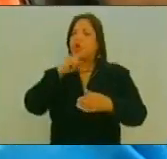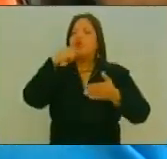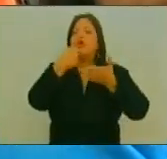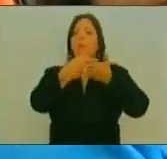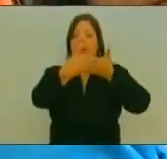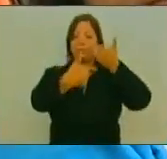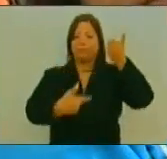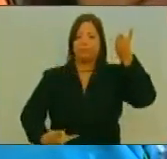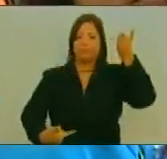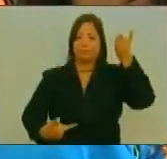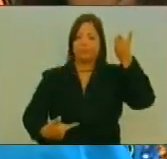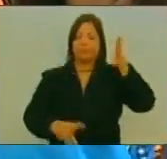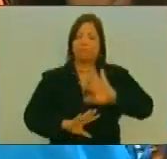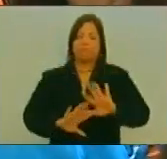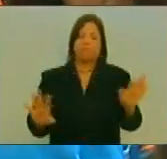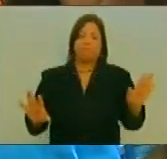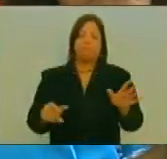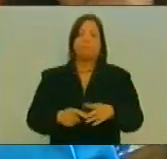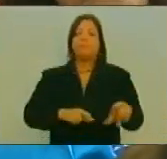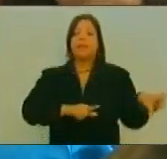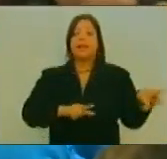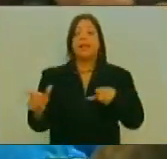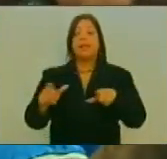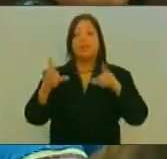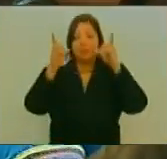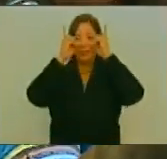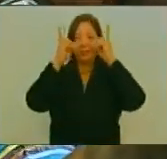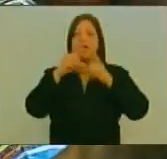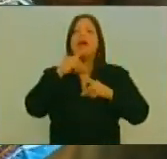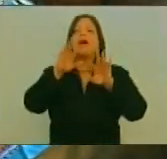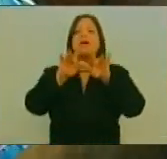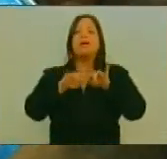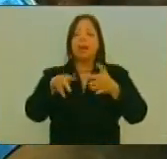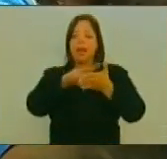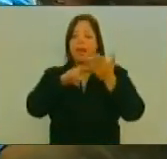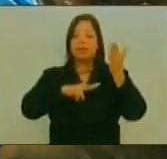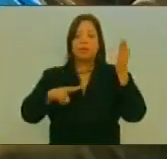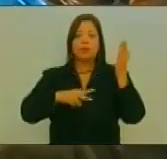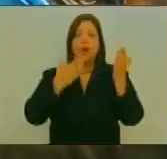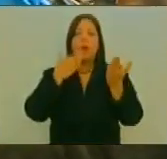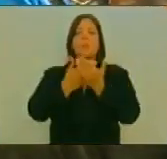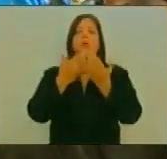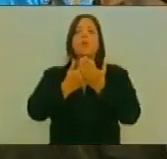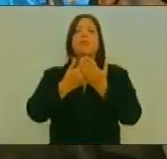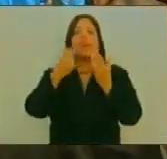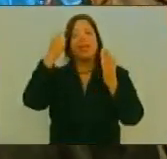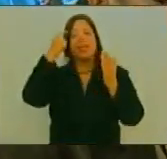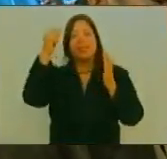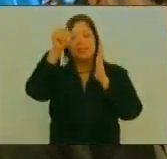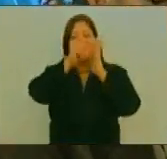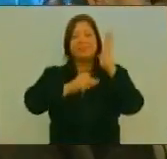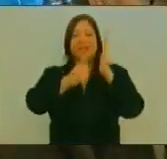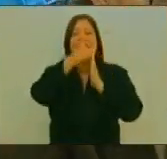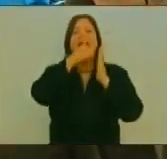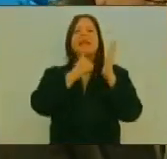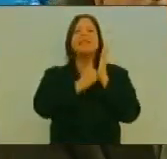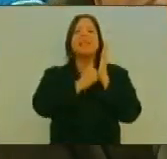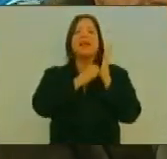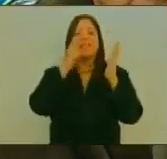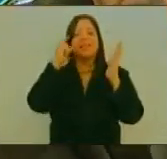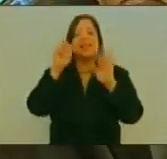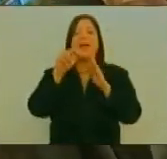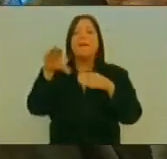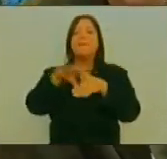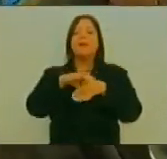La Lista Anexa La Presidenta Ordenó Al Secretario Dar Lectura A La Propuesta Del Orden Del Día De La Sesión Ordinaria Del Martes